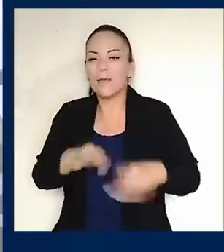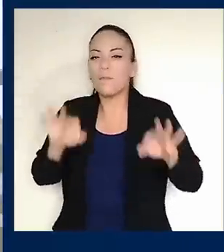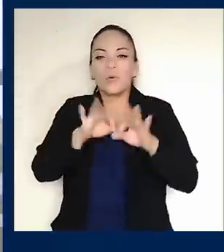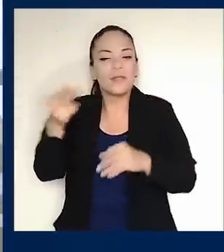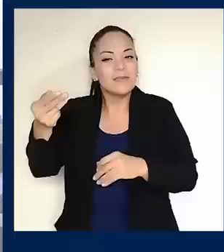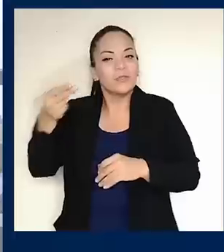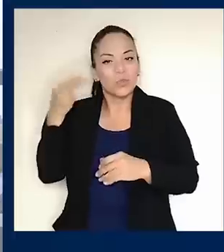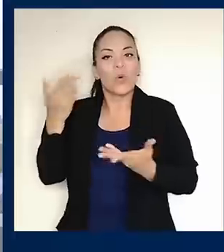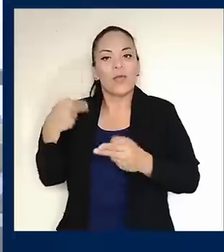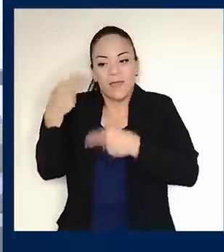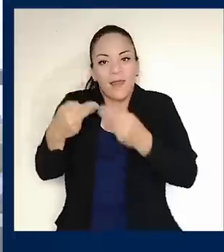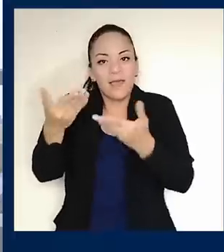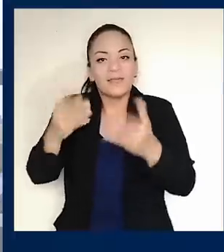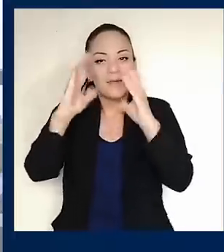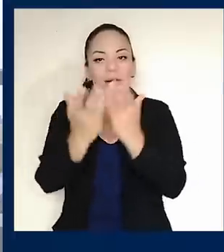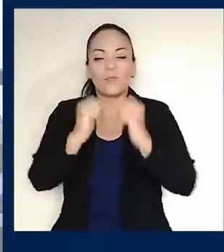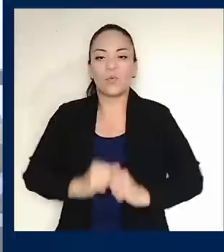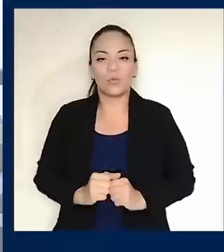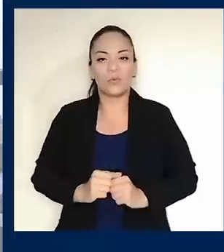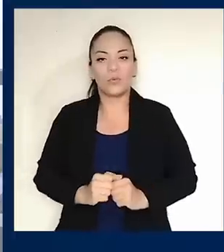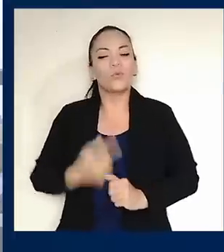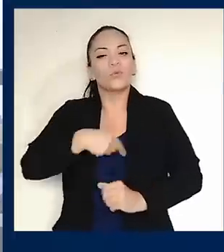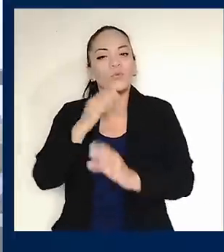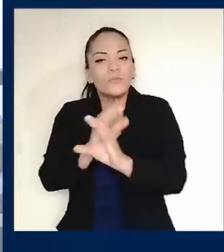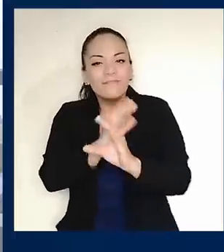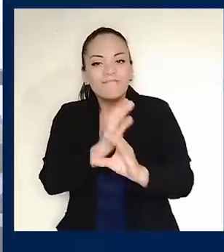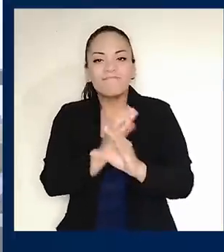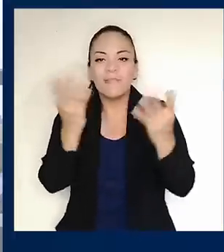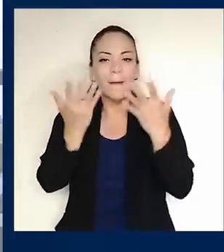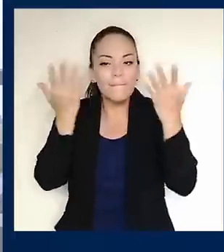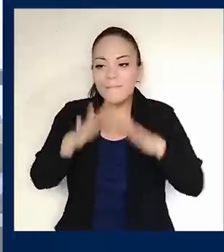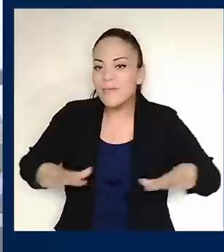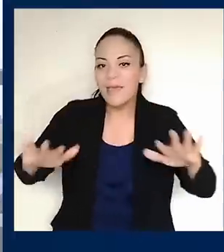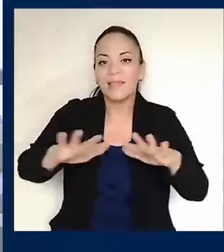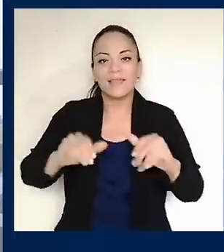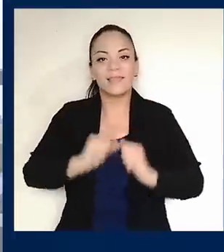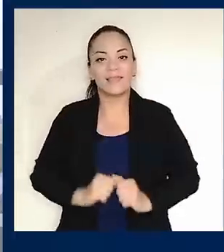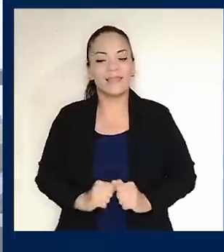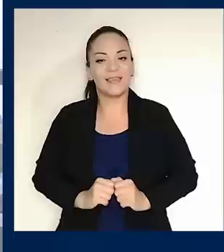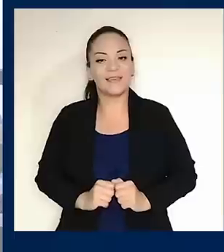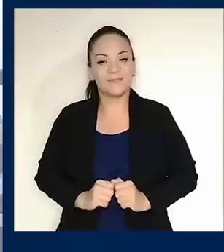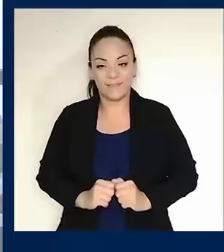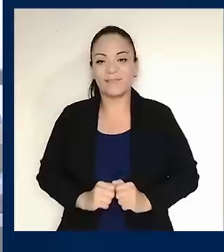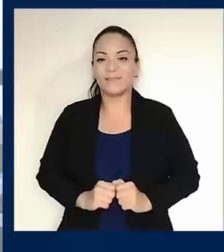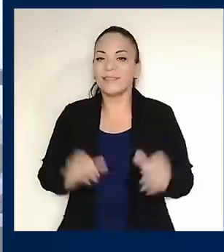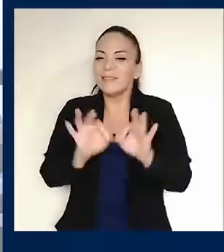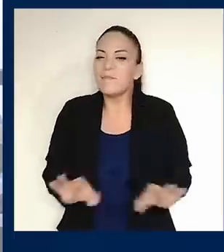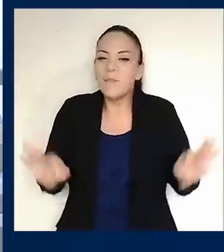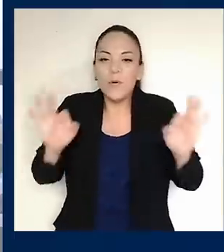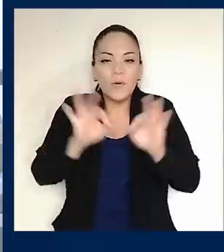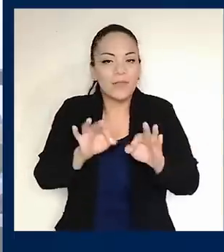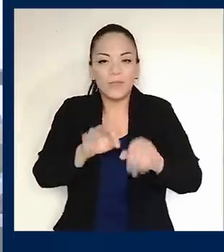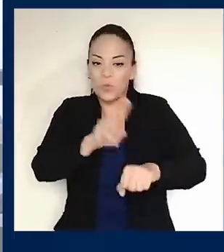histórico en el mundo, en preservar el medio ambiente. Eso es lo natural para